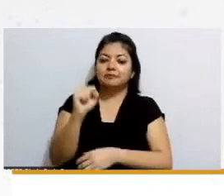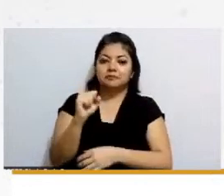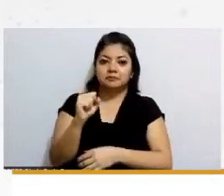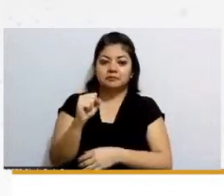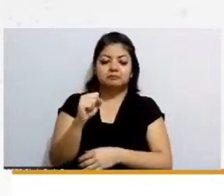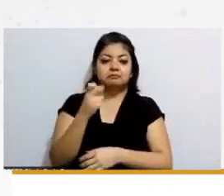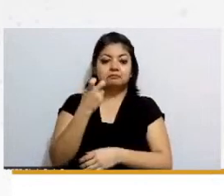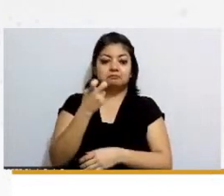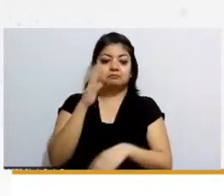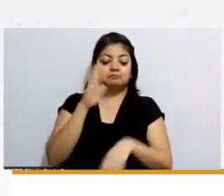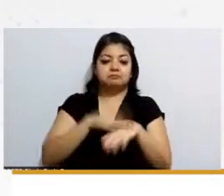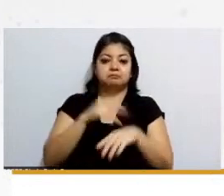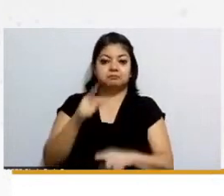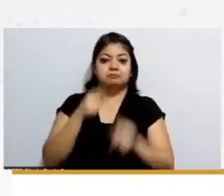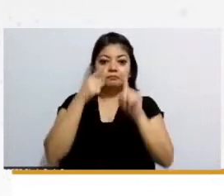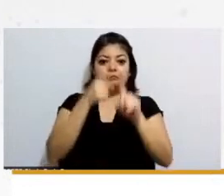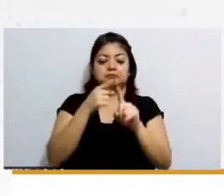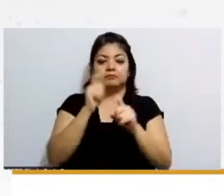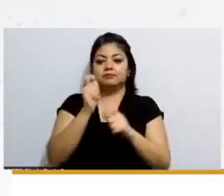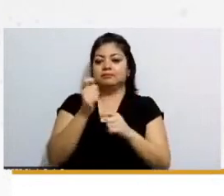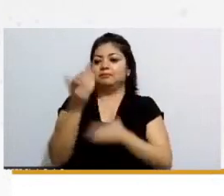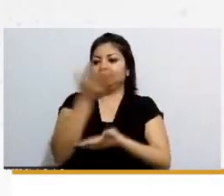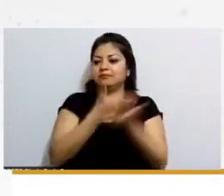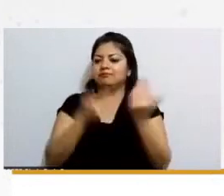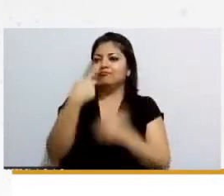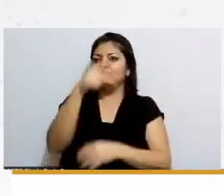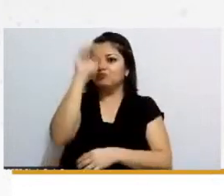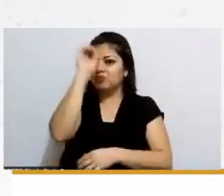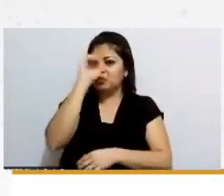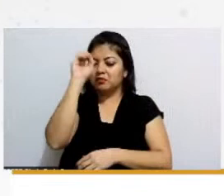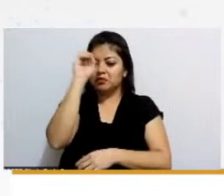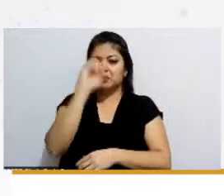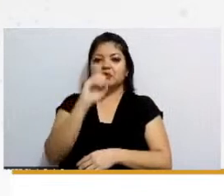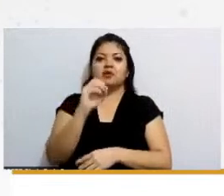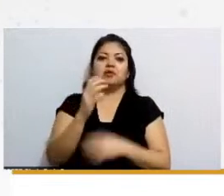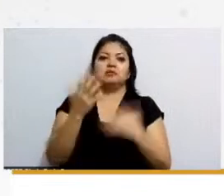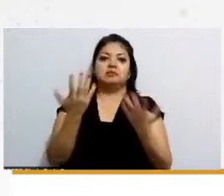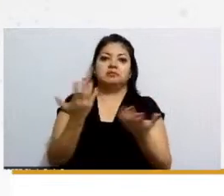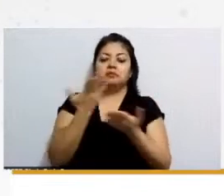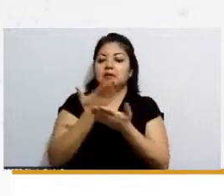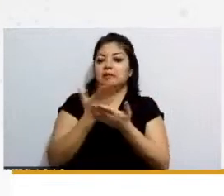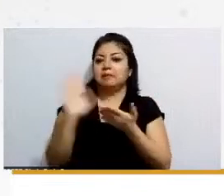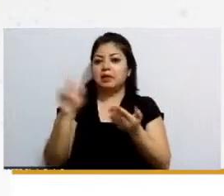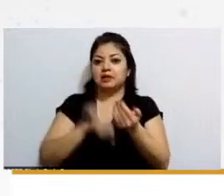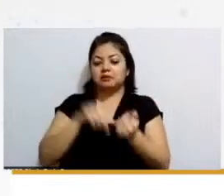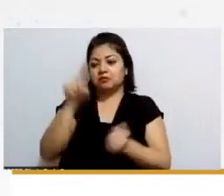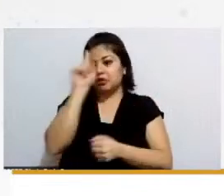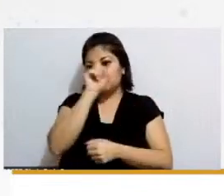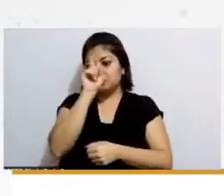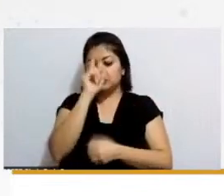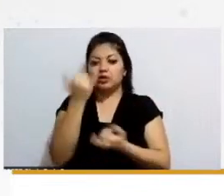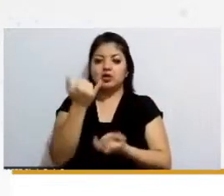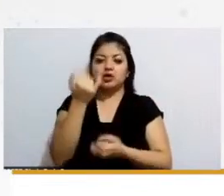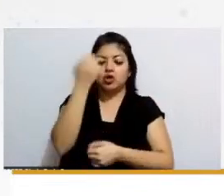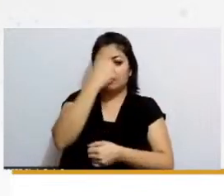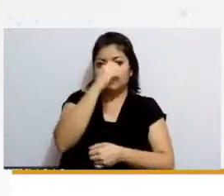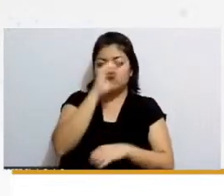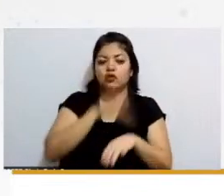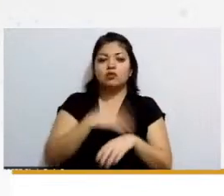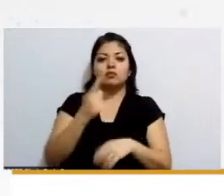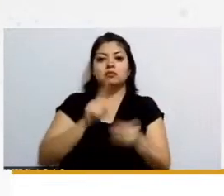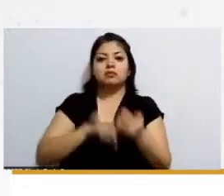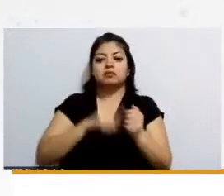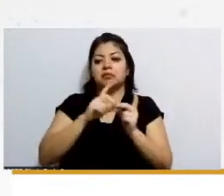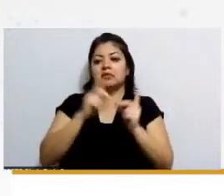en específico y compartir sus impresiones y darnos además como sus consejos y sus puntos de vista porque este es un trabajo en desarrollo